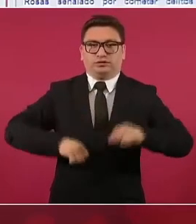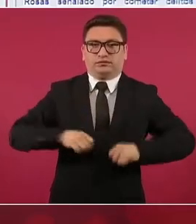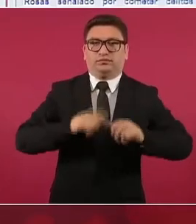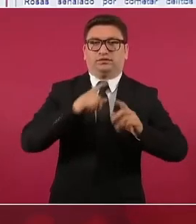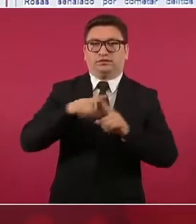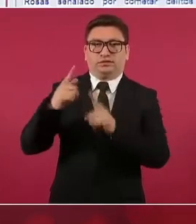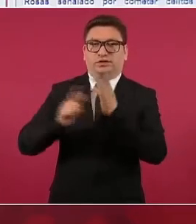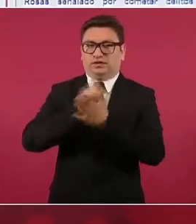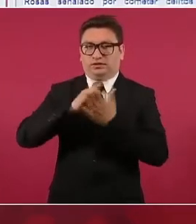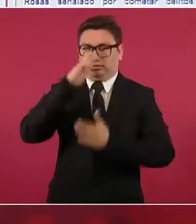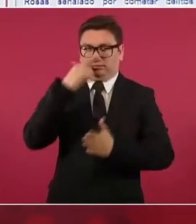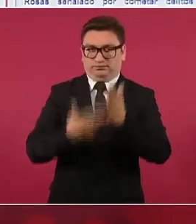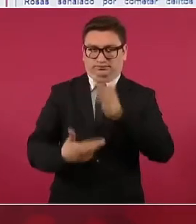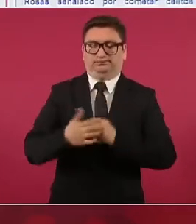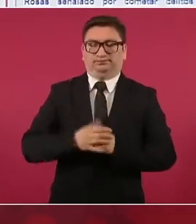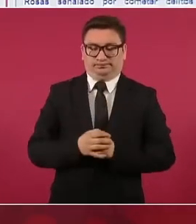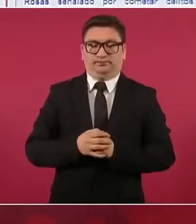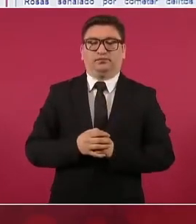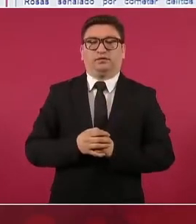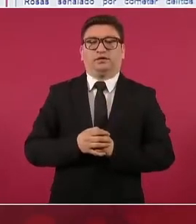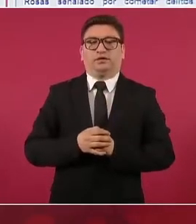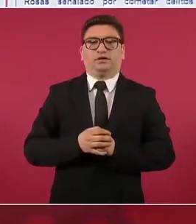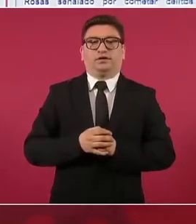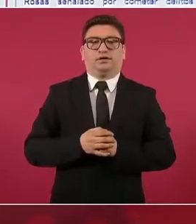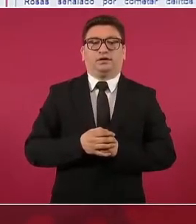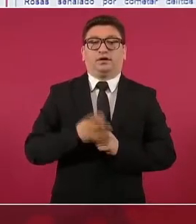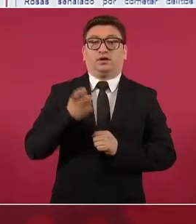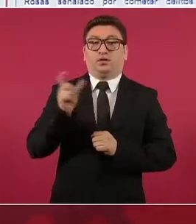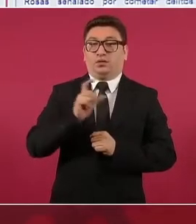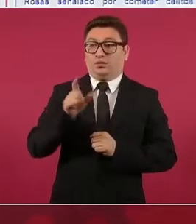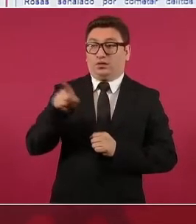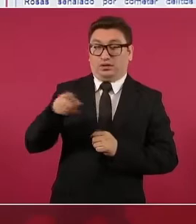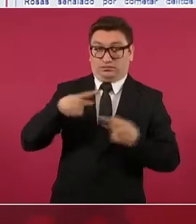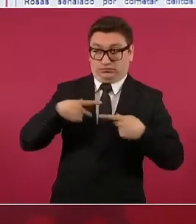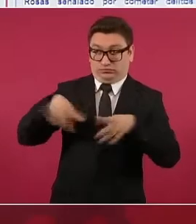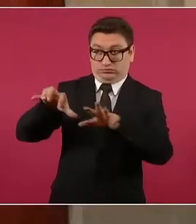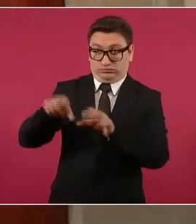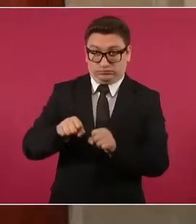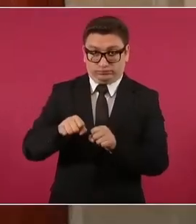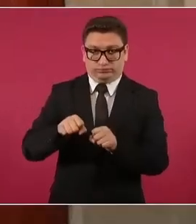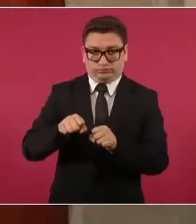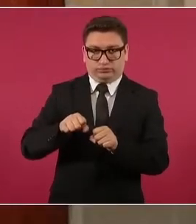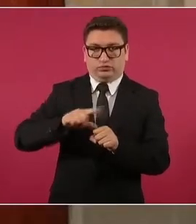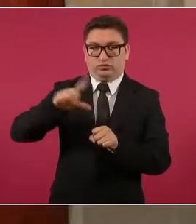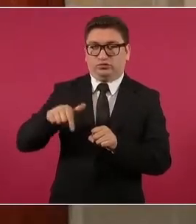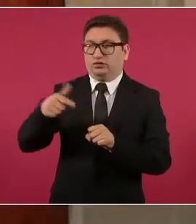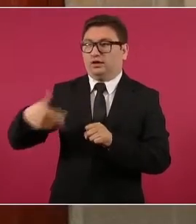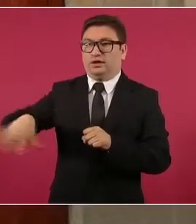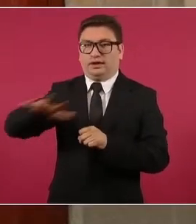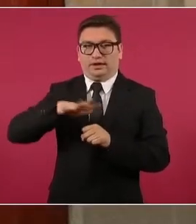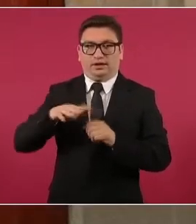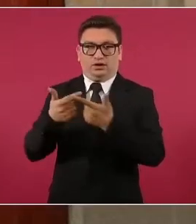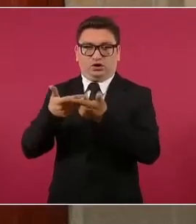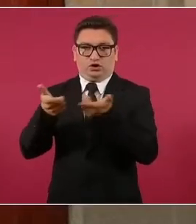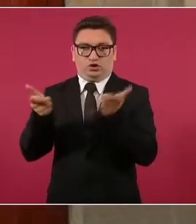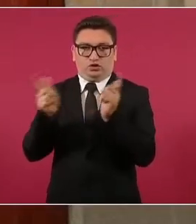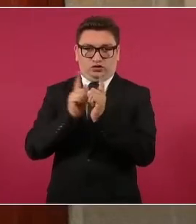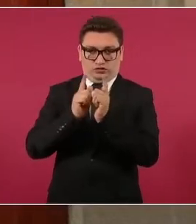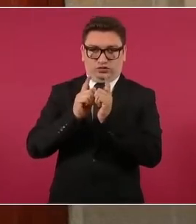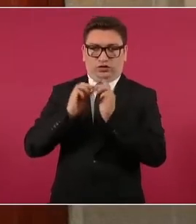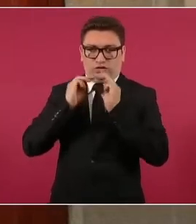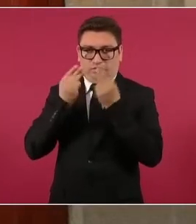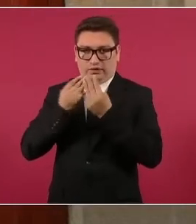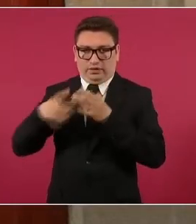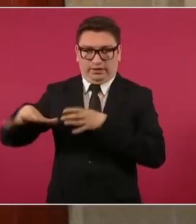ilícitas. A partir de la detención de este sujeto, las células todavía vinculadas a esta